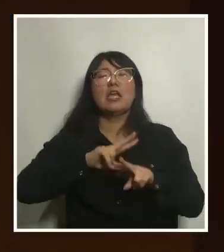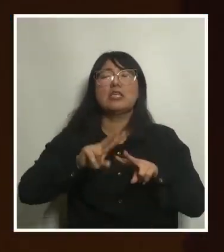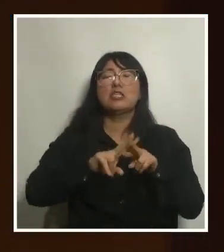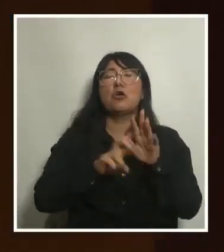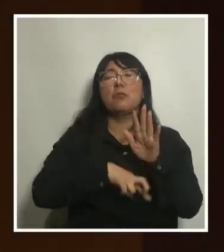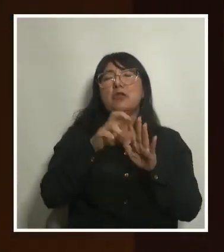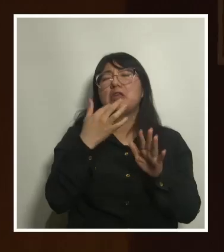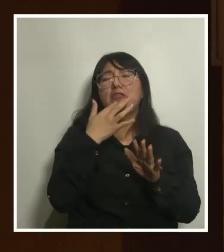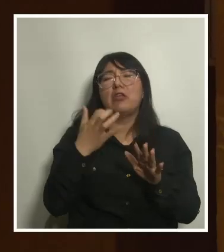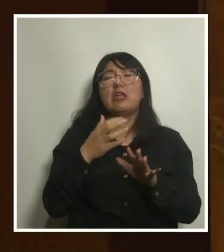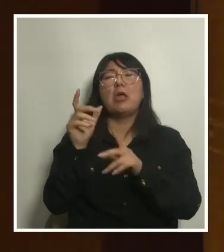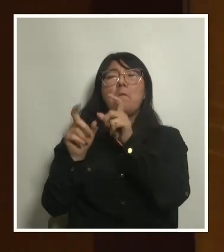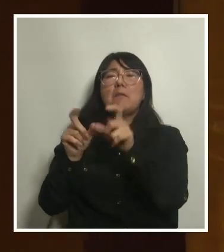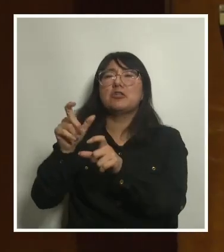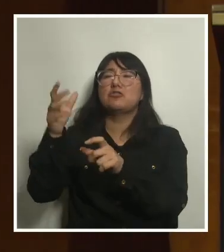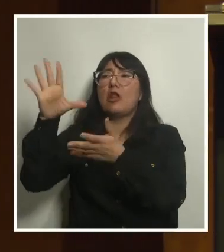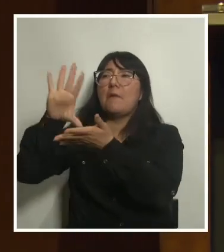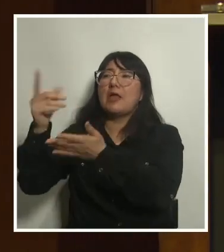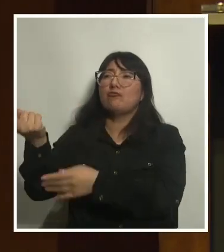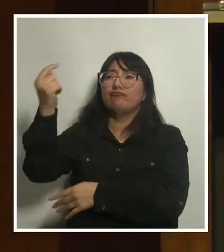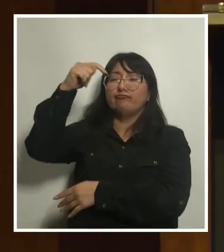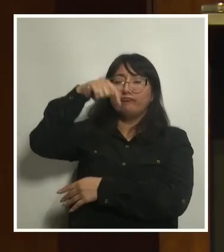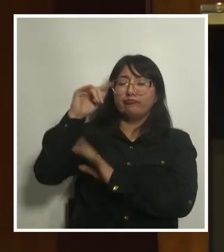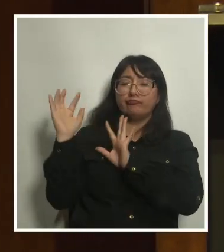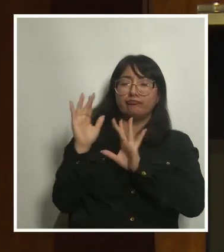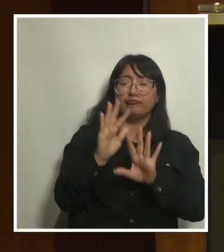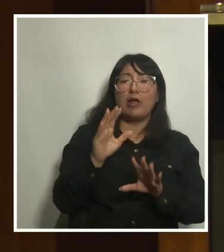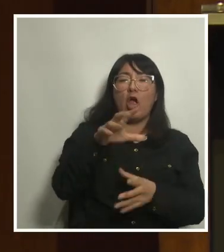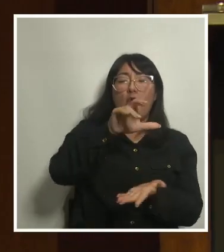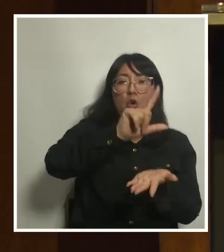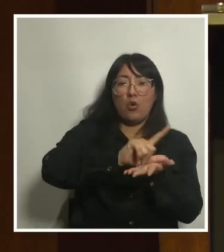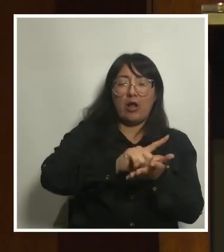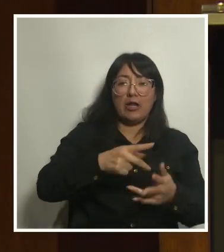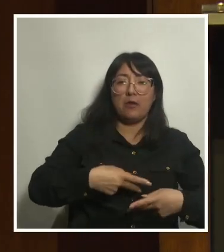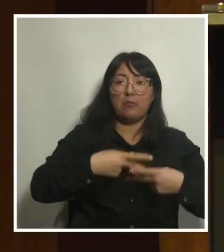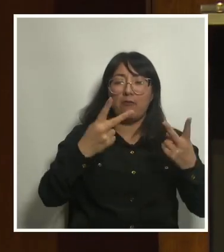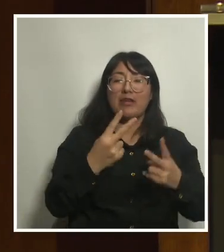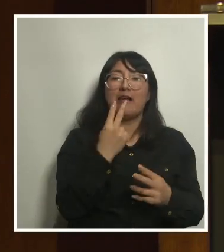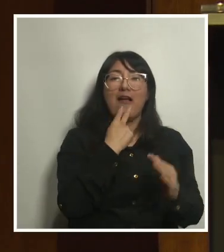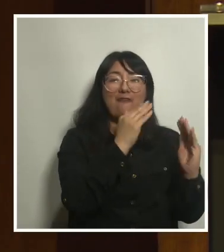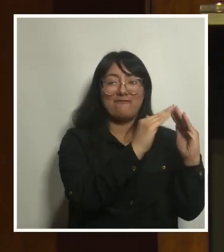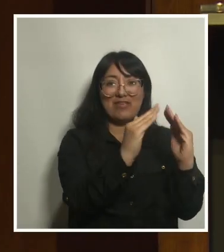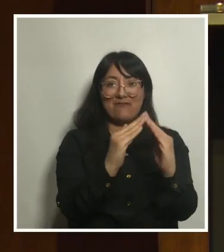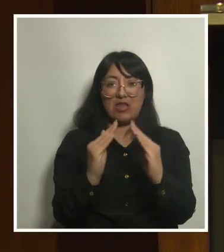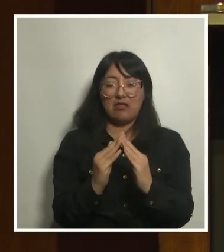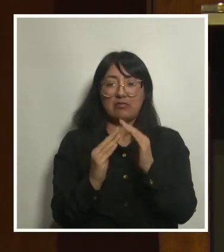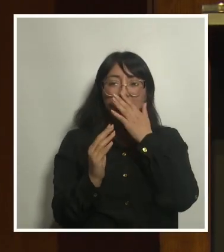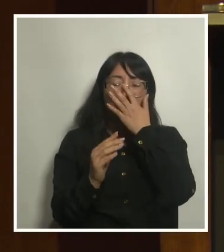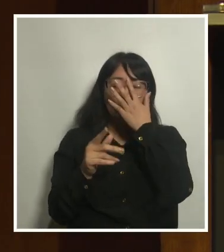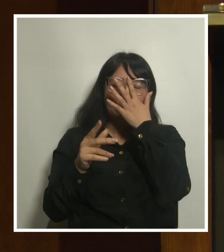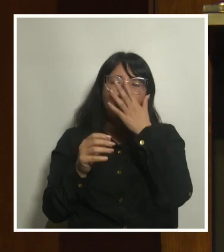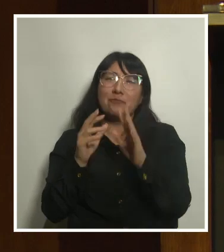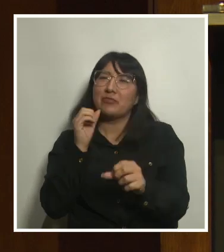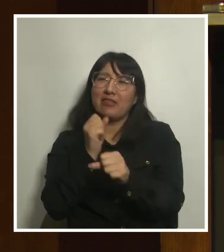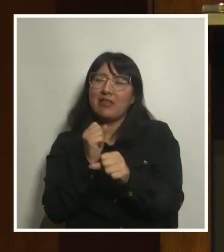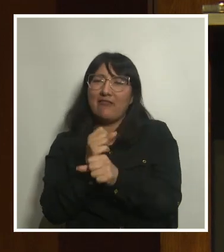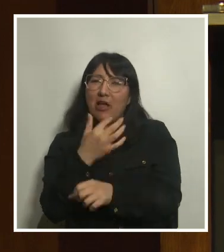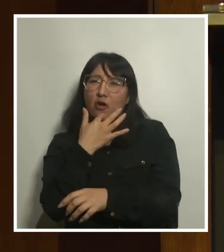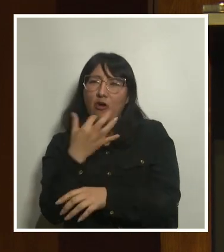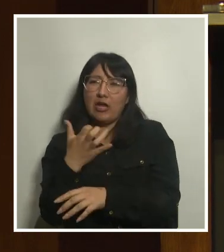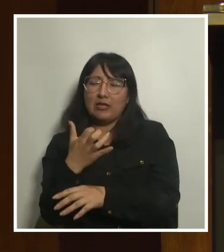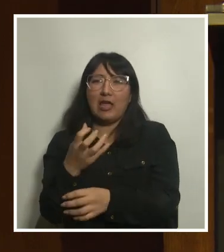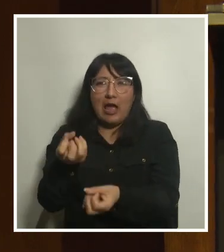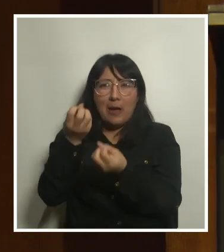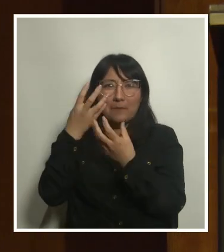inmigración, espacio público y vivienda. Sus principales temas de trabajo están vinculados al aterrizaje de los